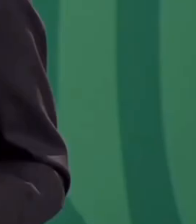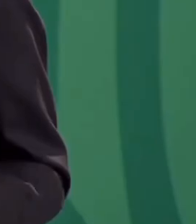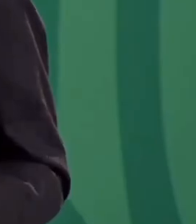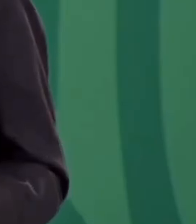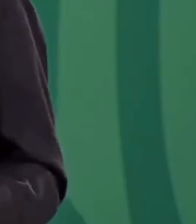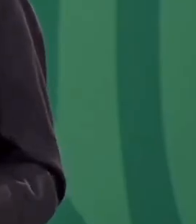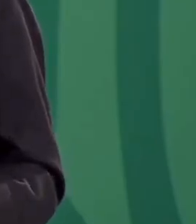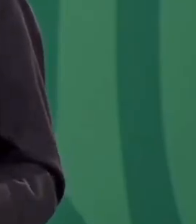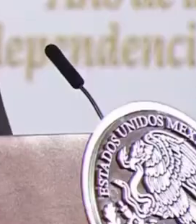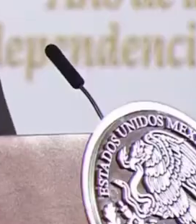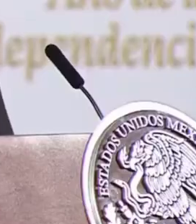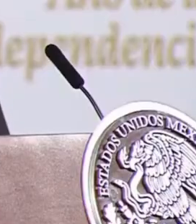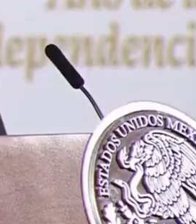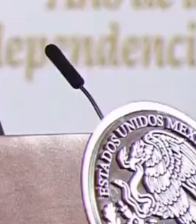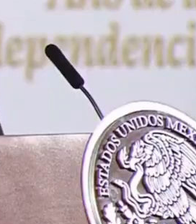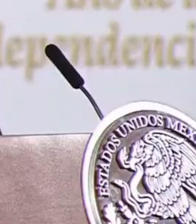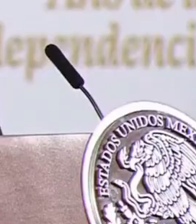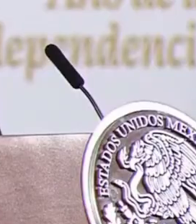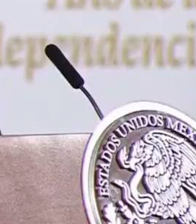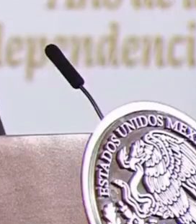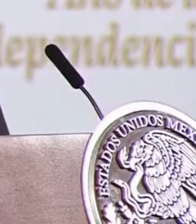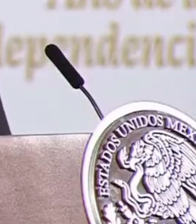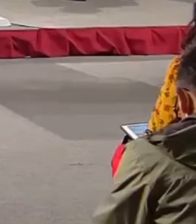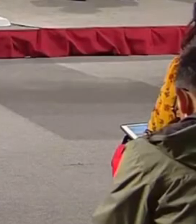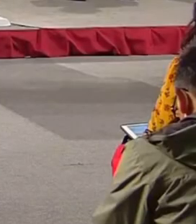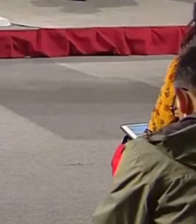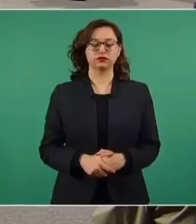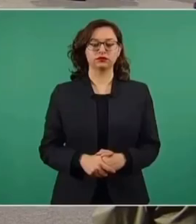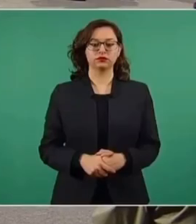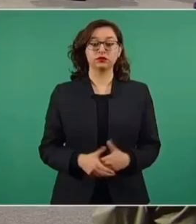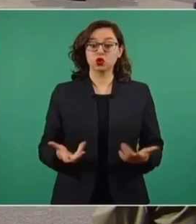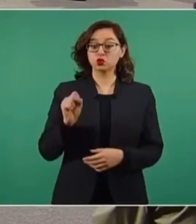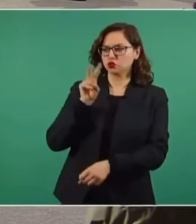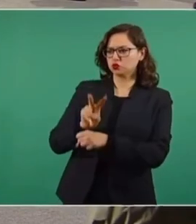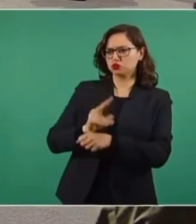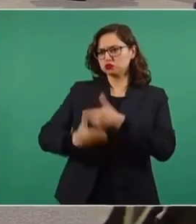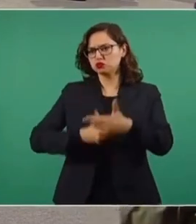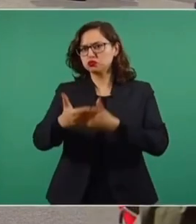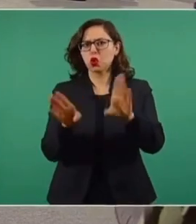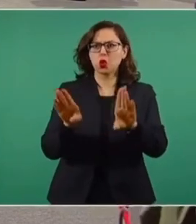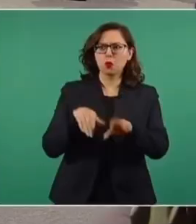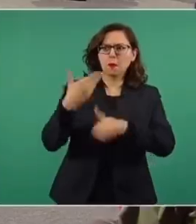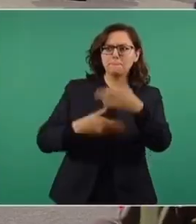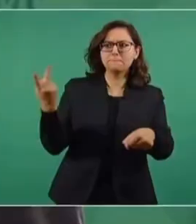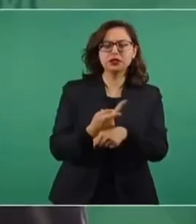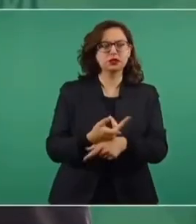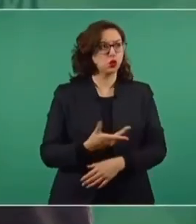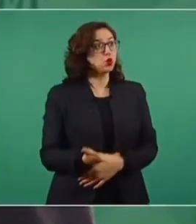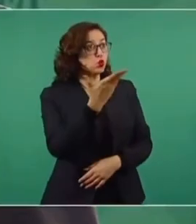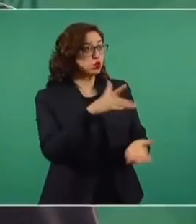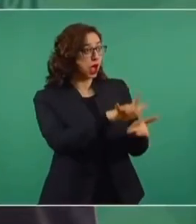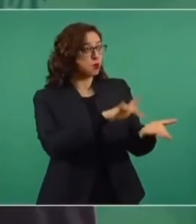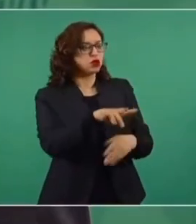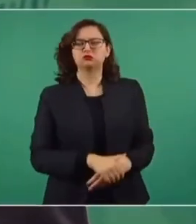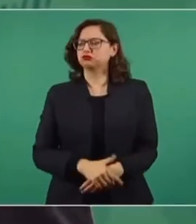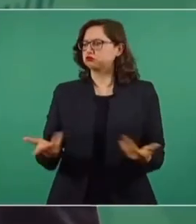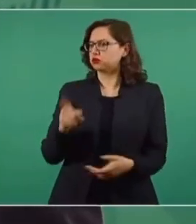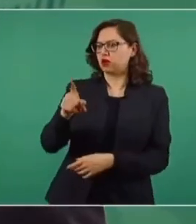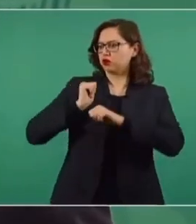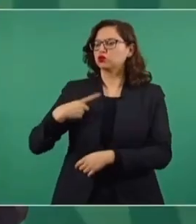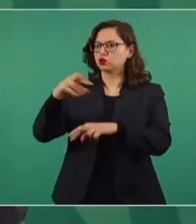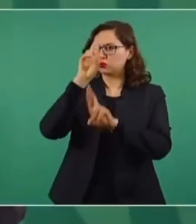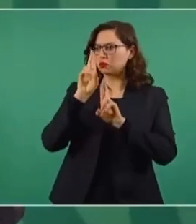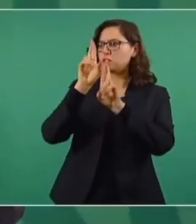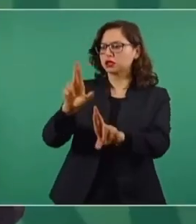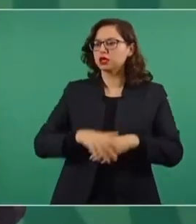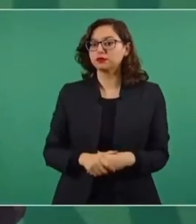esta medida y vamos a ir dándole seguimiento. ¿Eso significa apoyarla o...? ¿Eso significa respetar la decisión que tomó el Poder